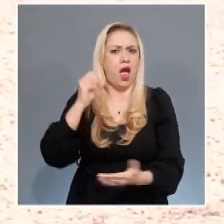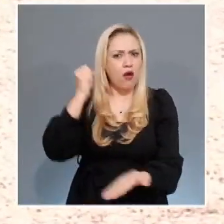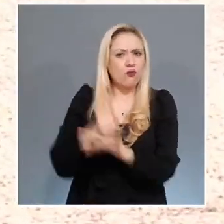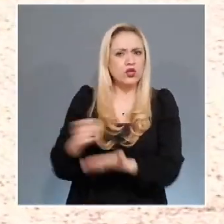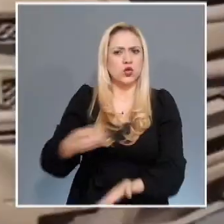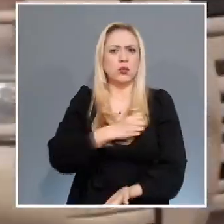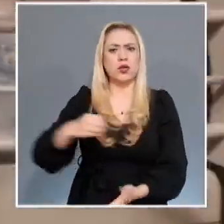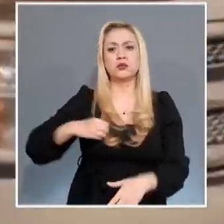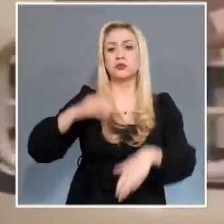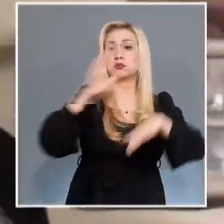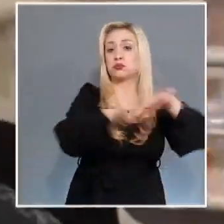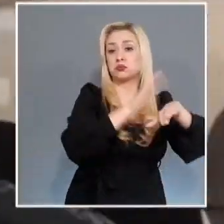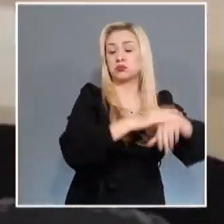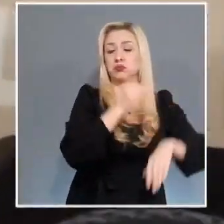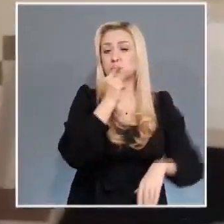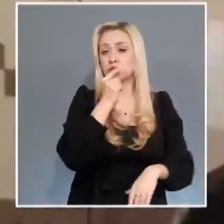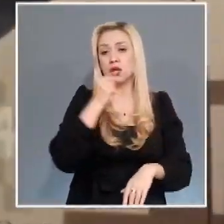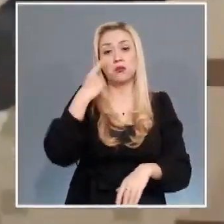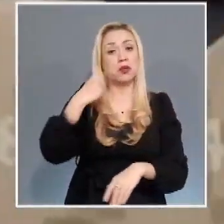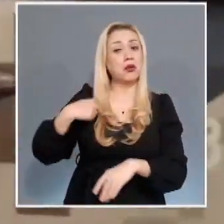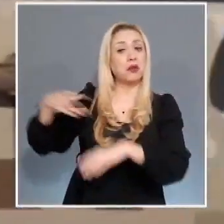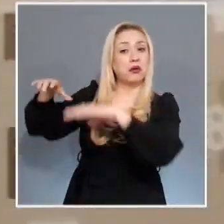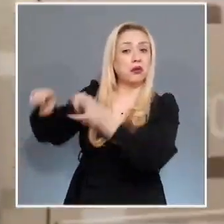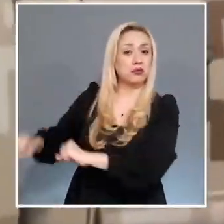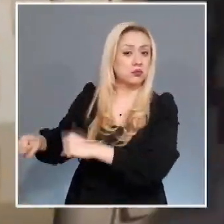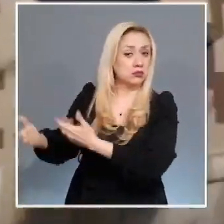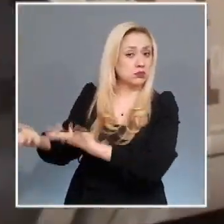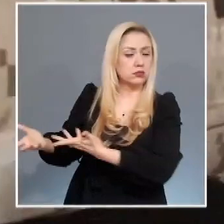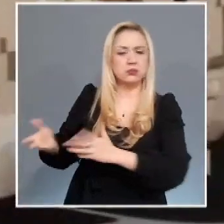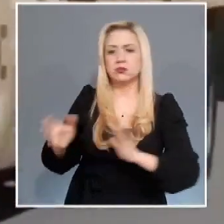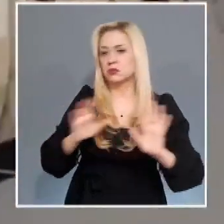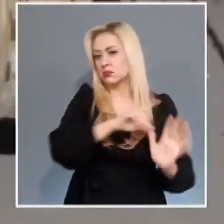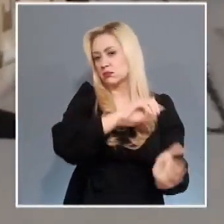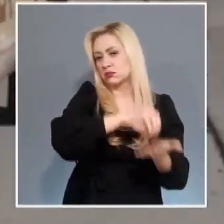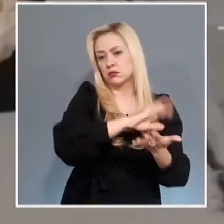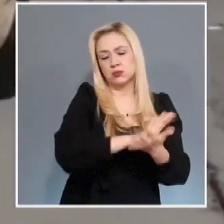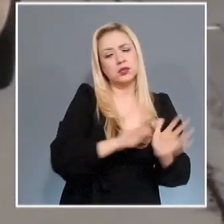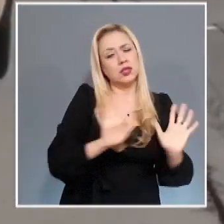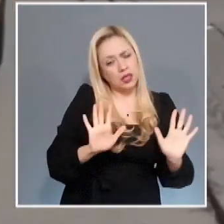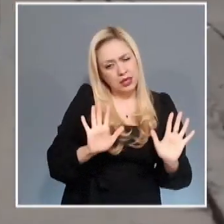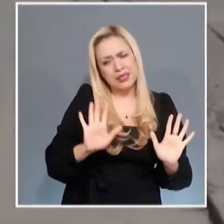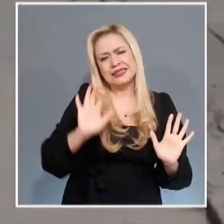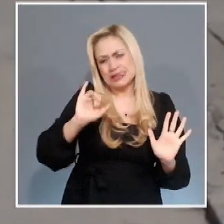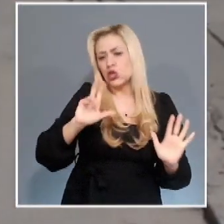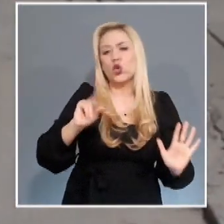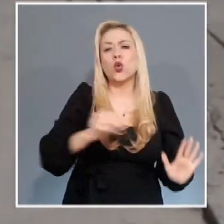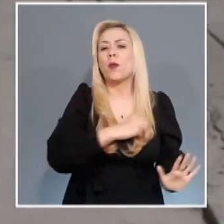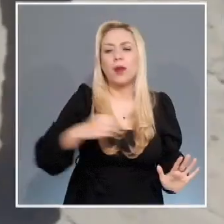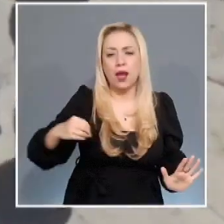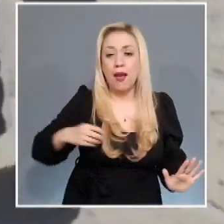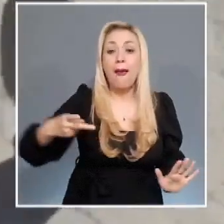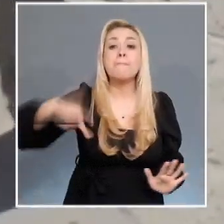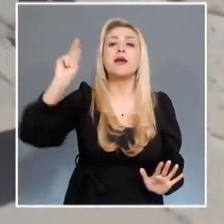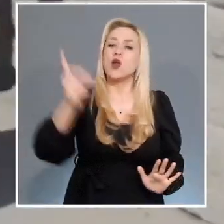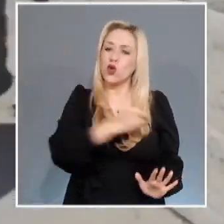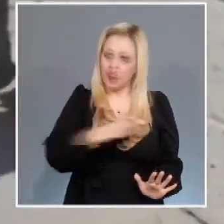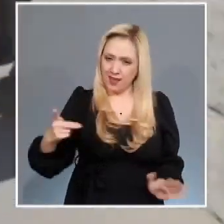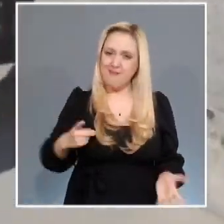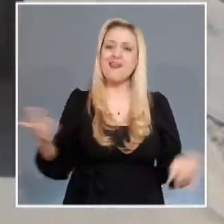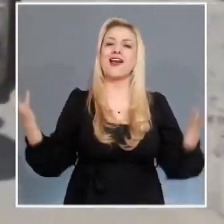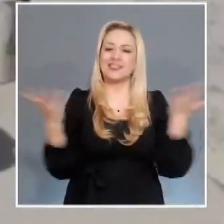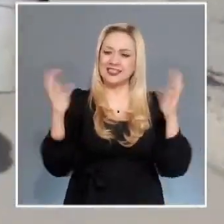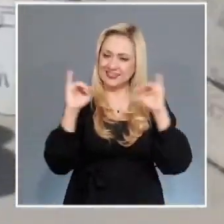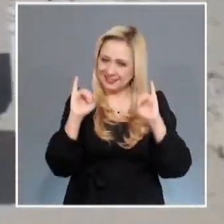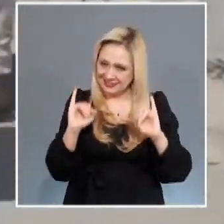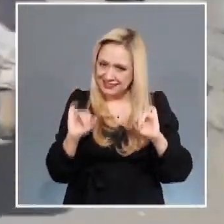policial para que ésta genere el registro, ello no implica que éste no se lleve a cabo, pues dicha Fuerza Armada